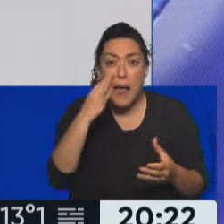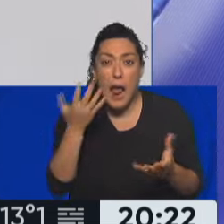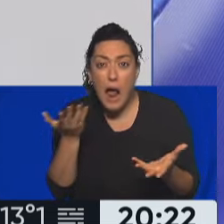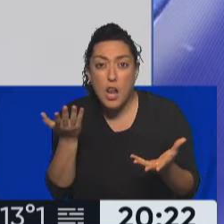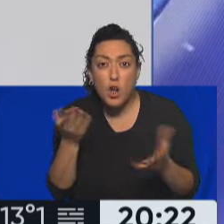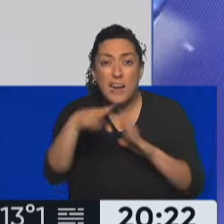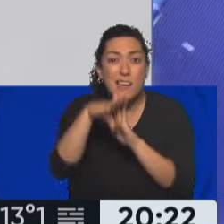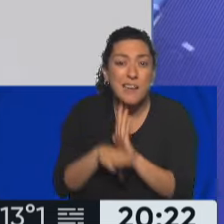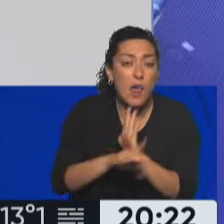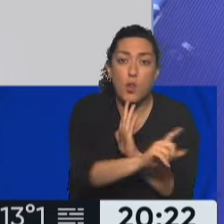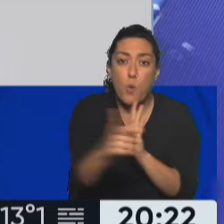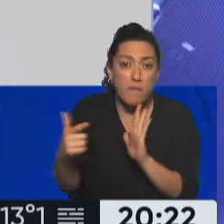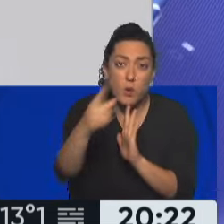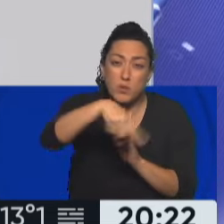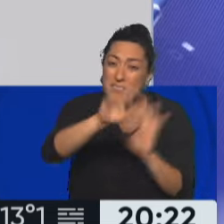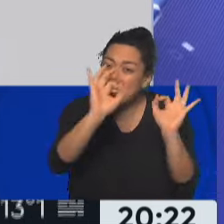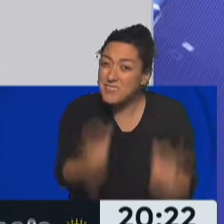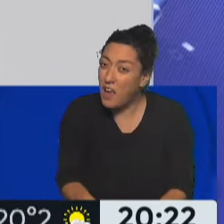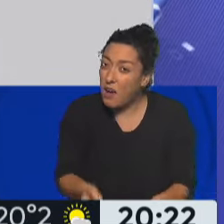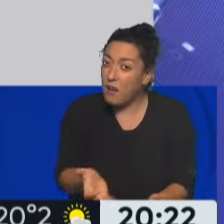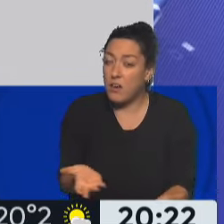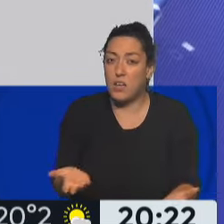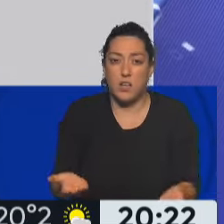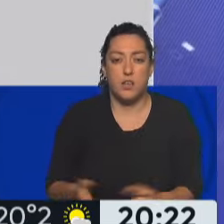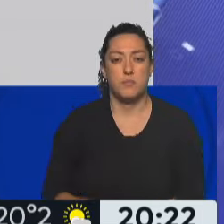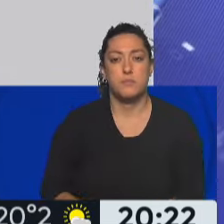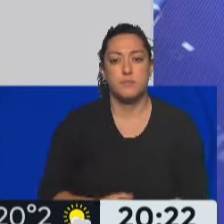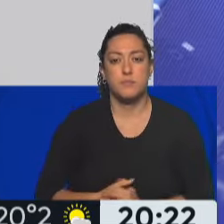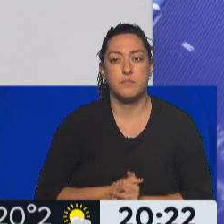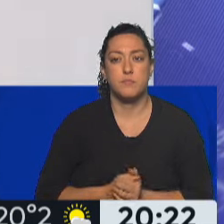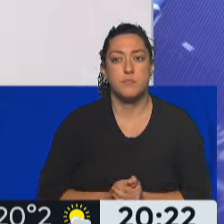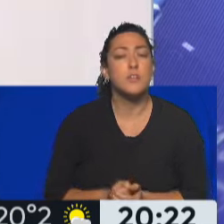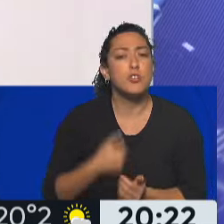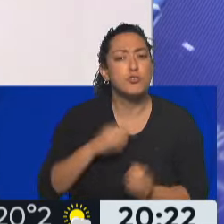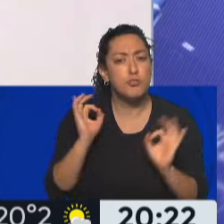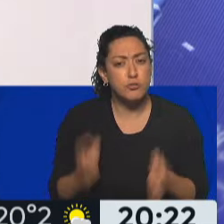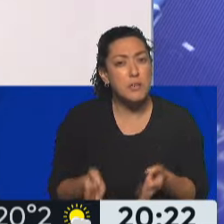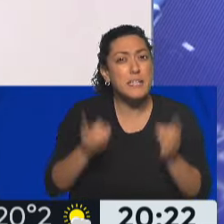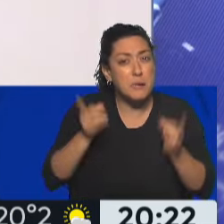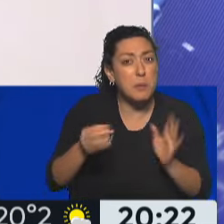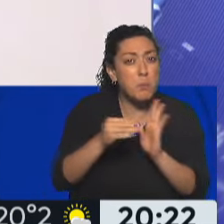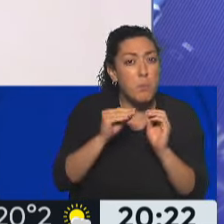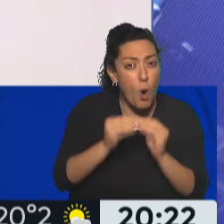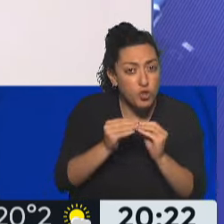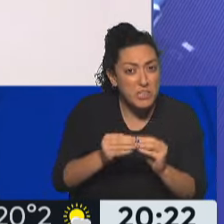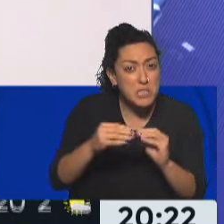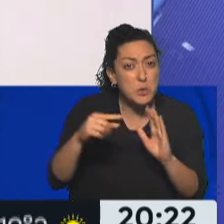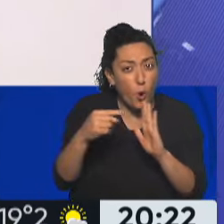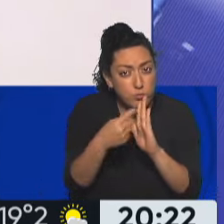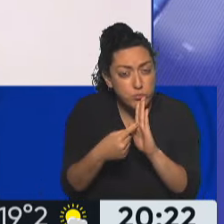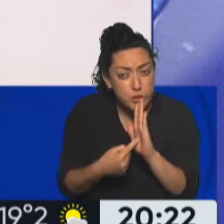estaba legislado, ya sabían que esto podía salir mal. Que no estaba legislado. Y entiendo que también le dieron razones, le dijeron acá, es verdad que hay